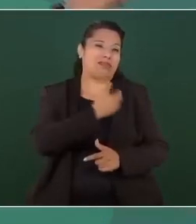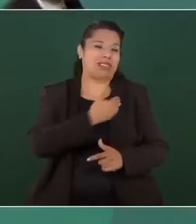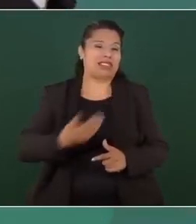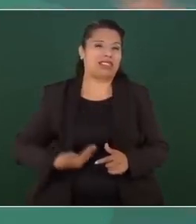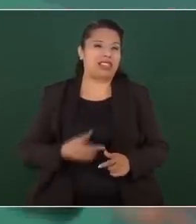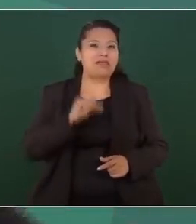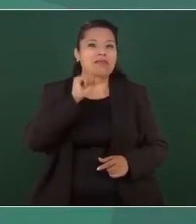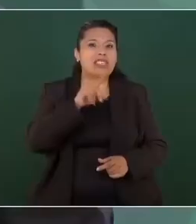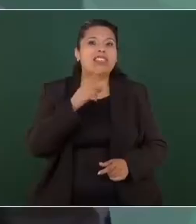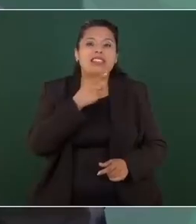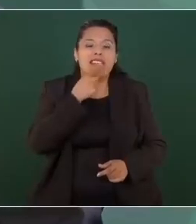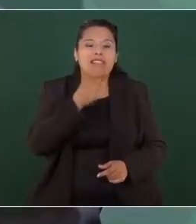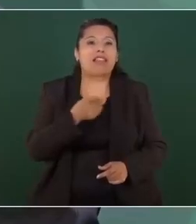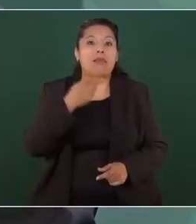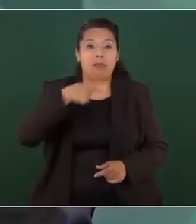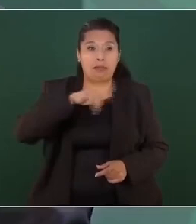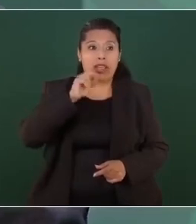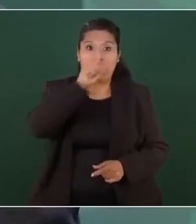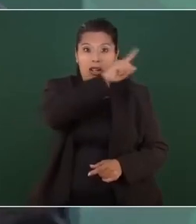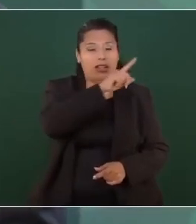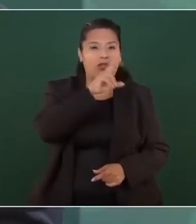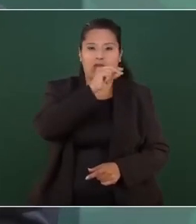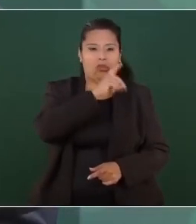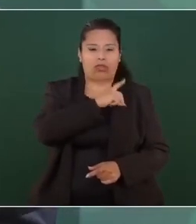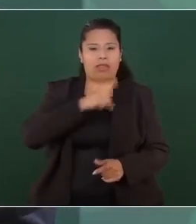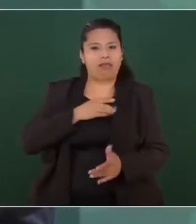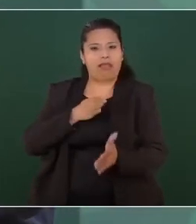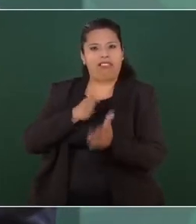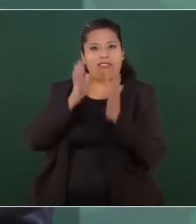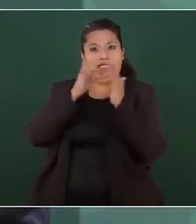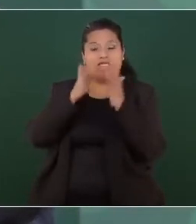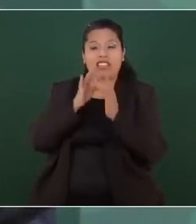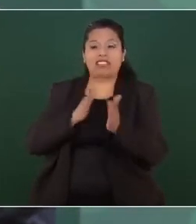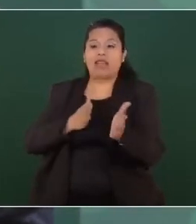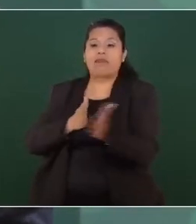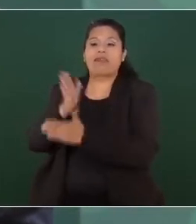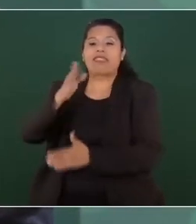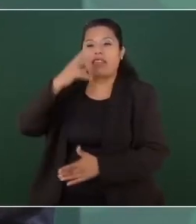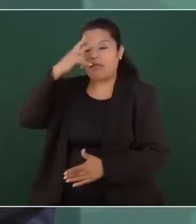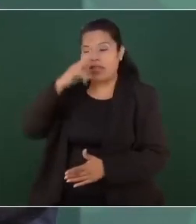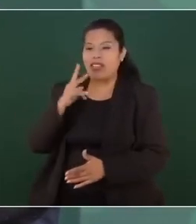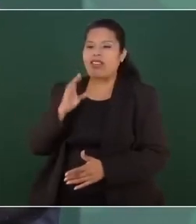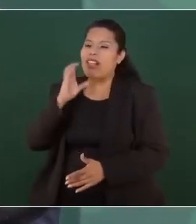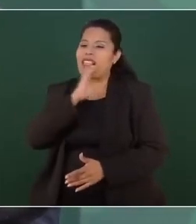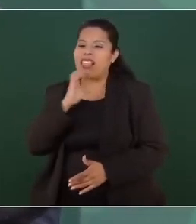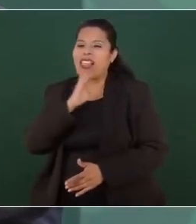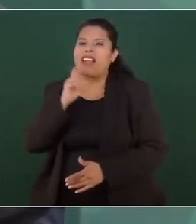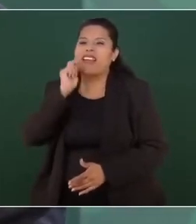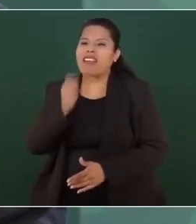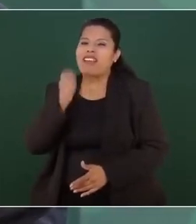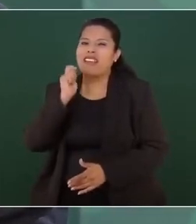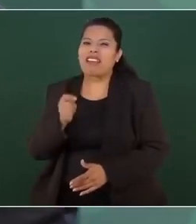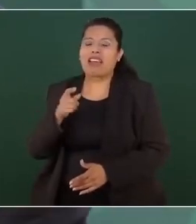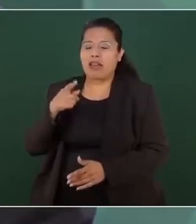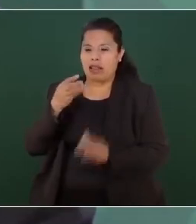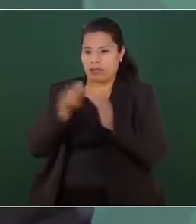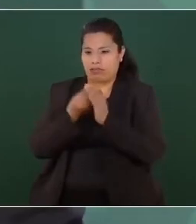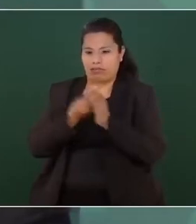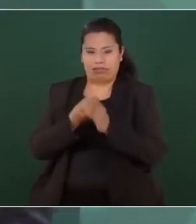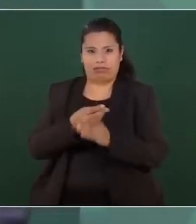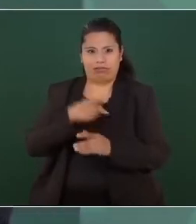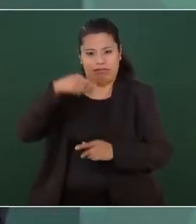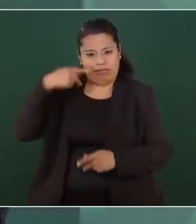no tienen por qué meterse en lo que corresponde a los asuntos